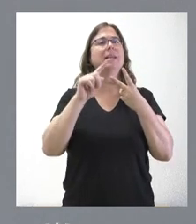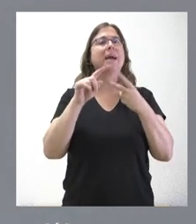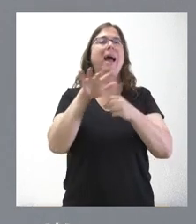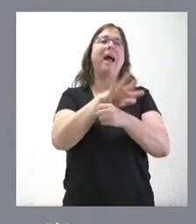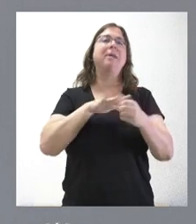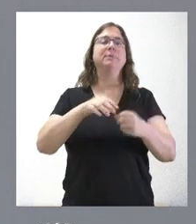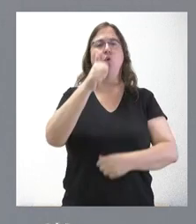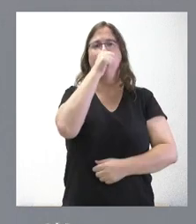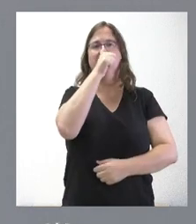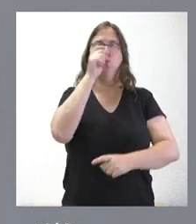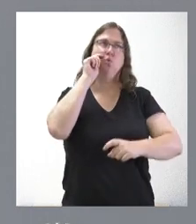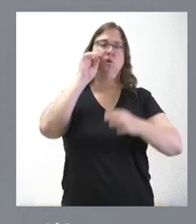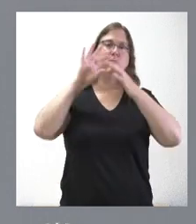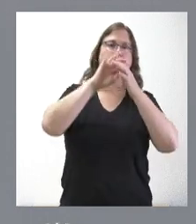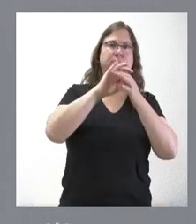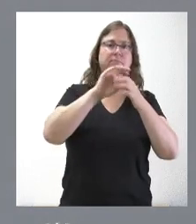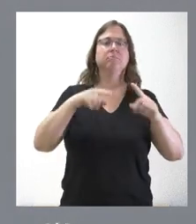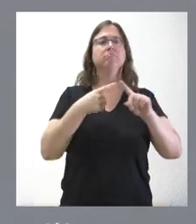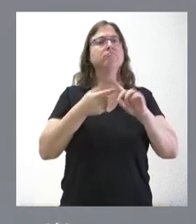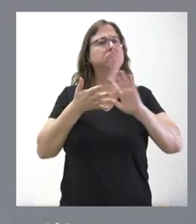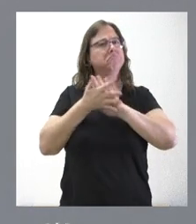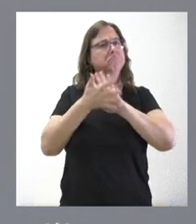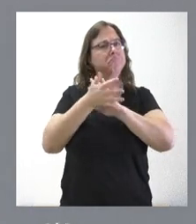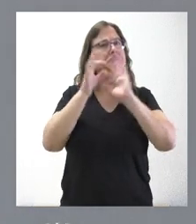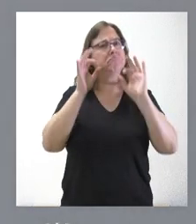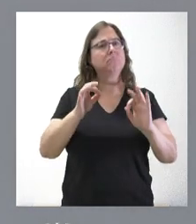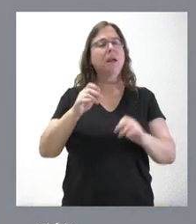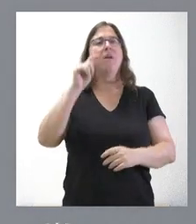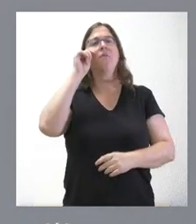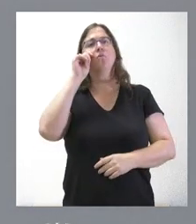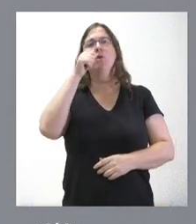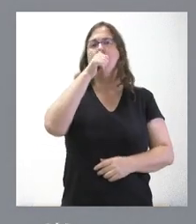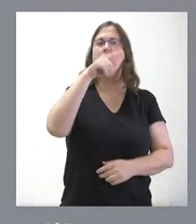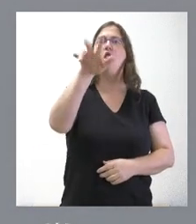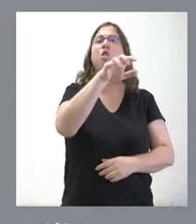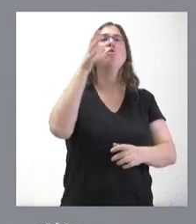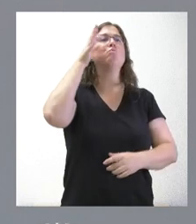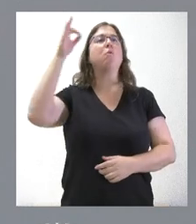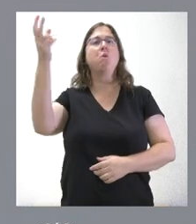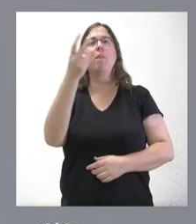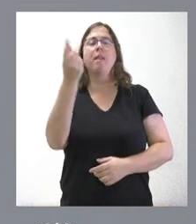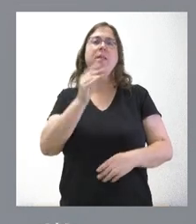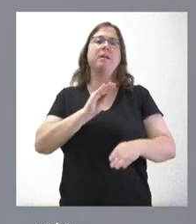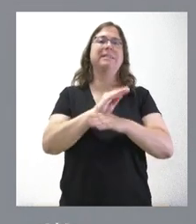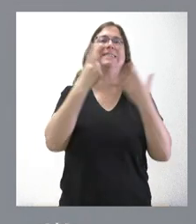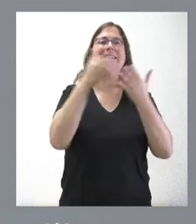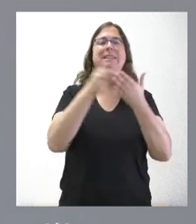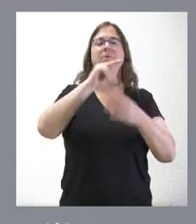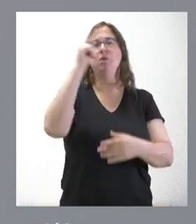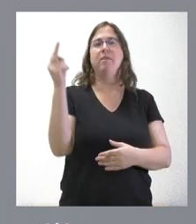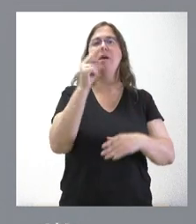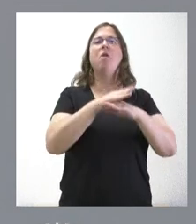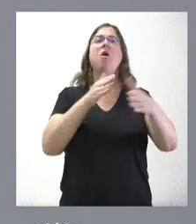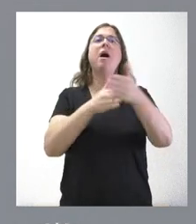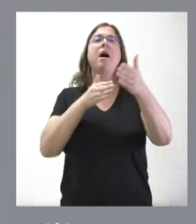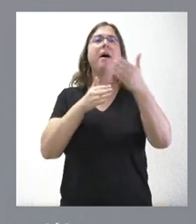enoturismo. Por tanto, se desarrollará el ámbito del enoturismo en estas dos localidades con una inversión de seis millones de euros a través de